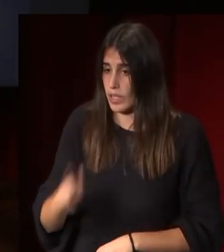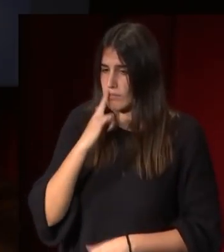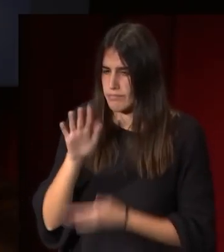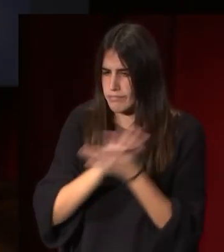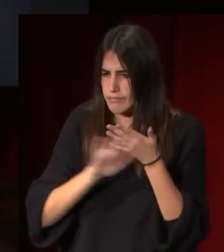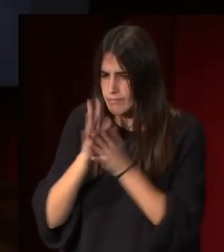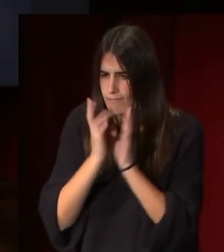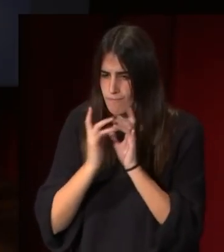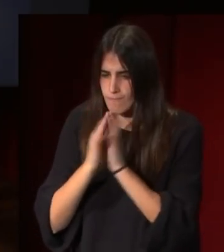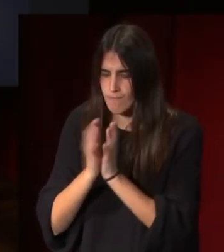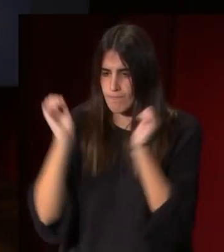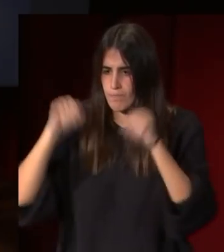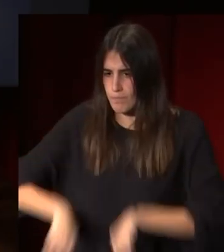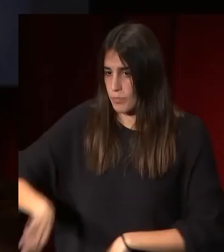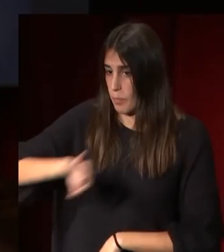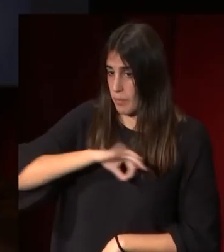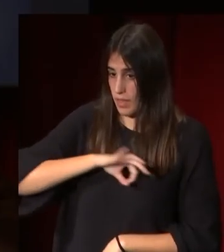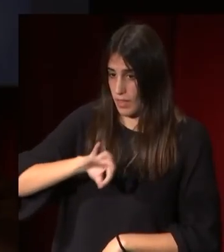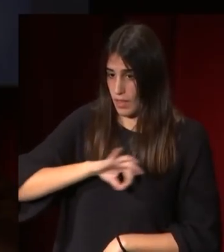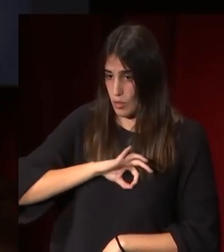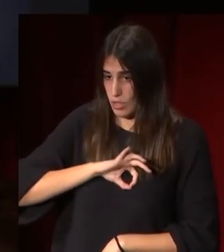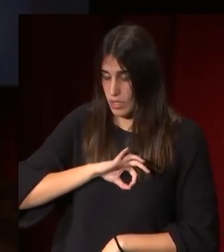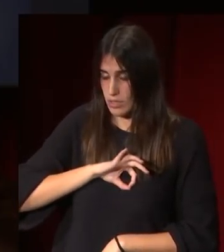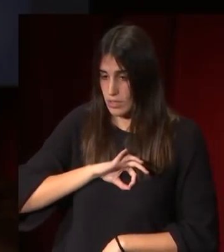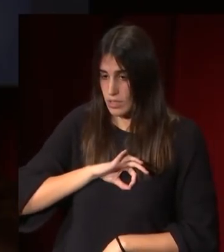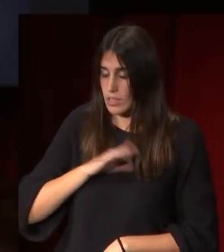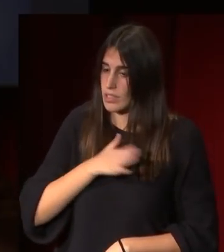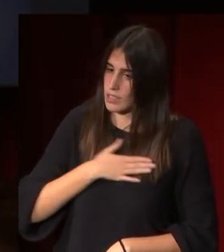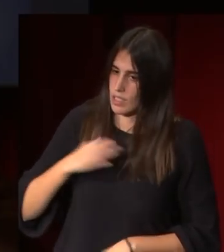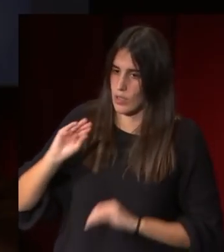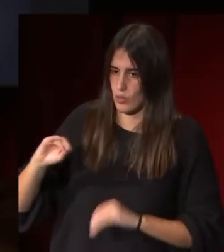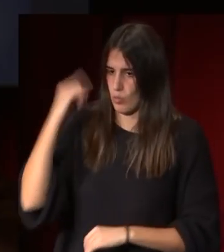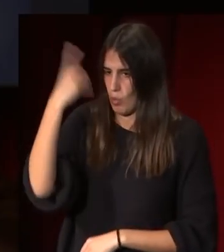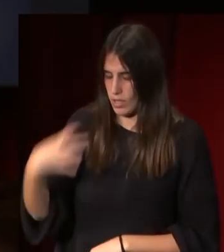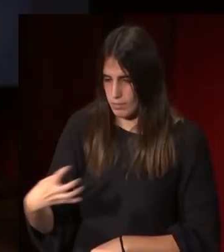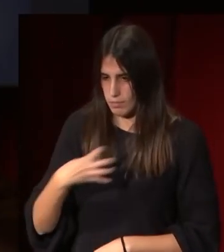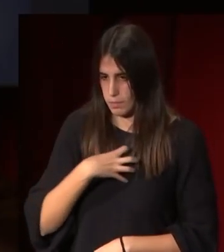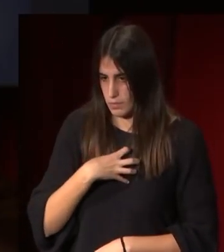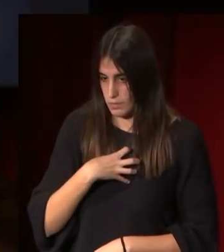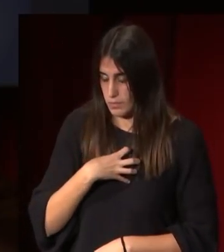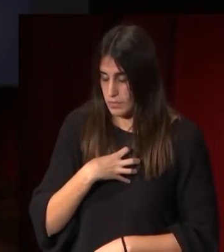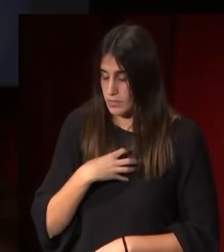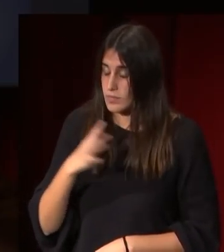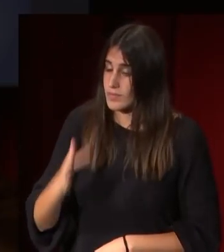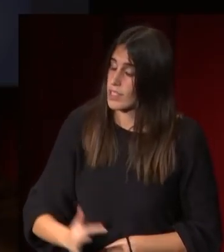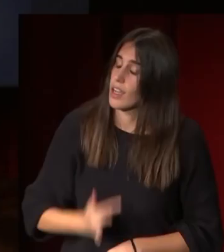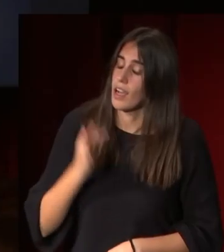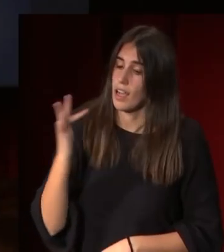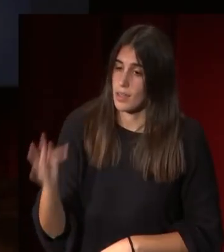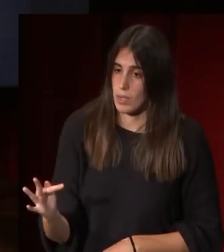que uno de los medallones va a representar precisamente a este escultor que además va a ser